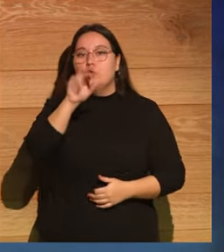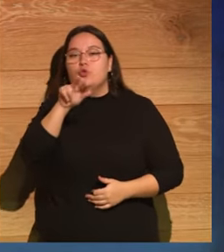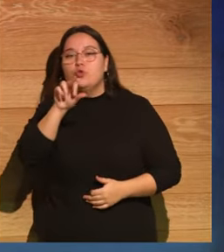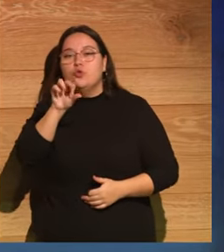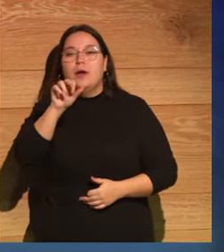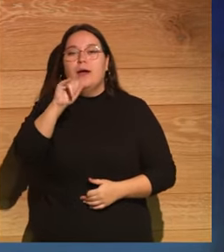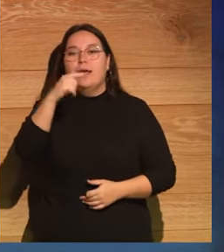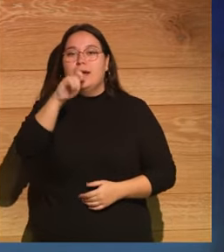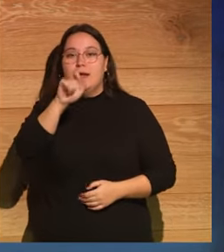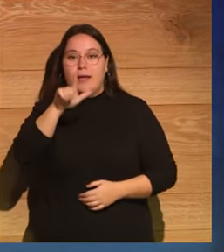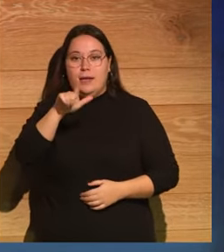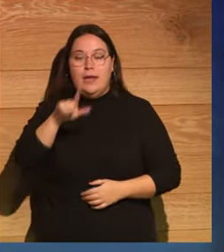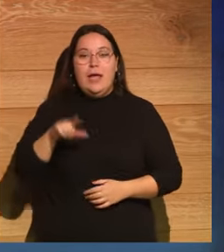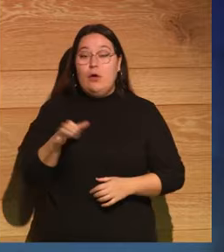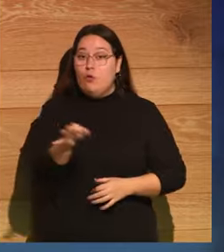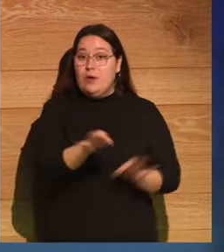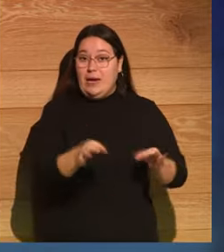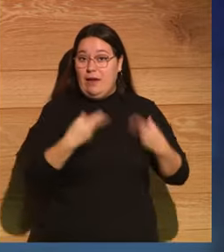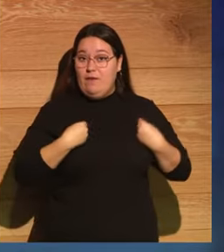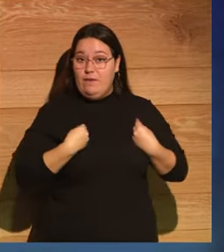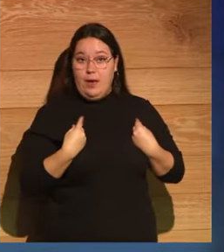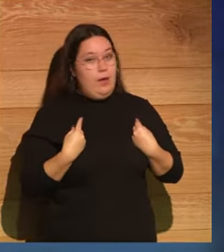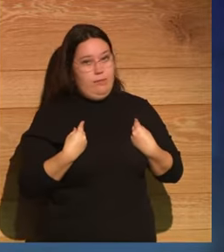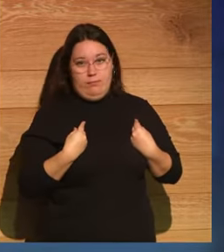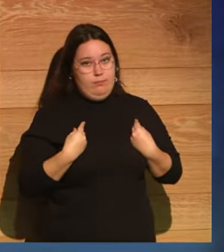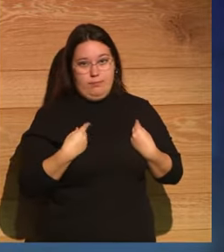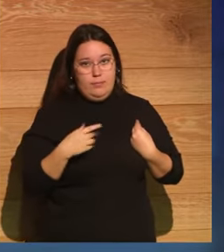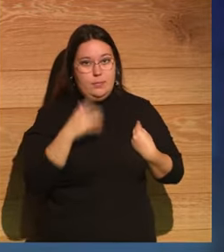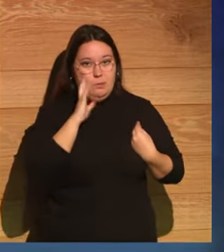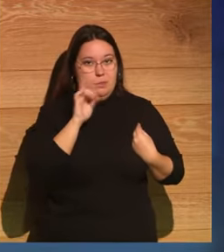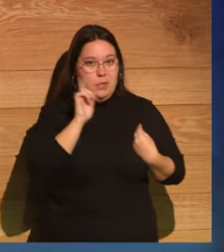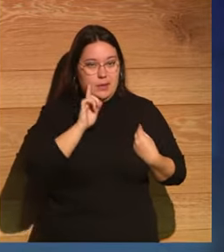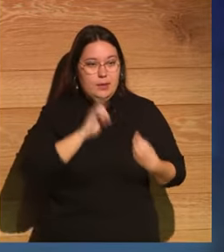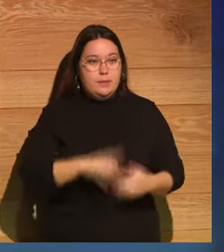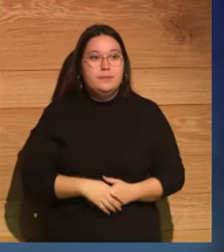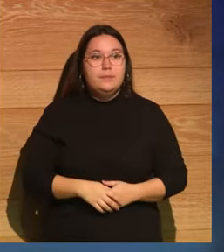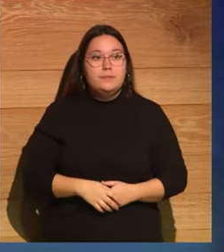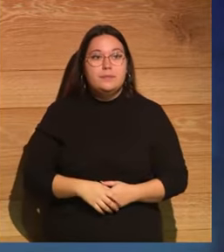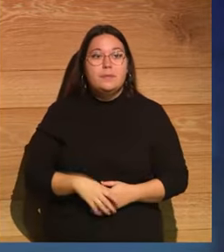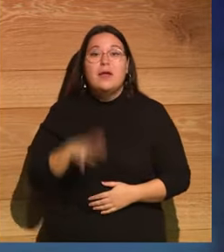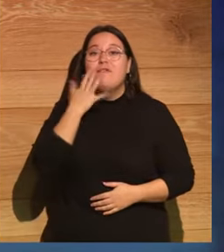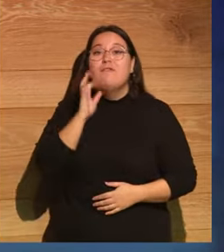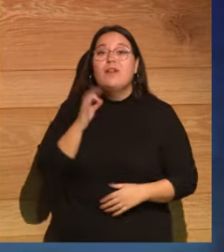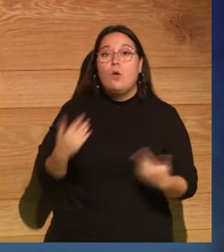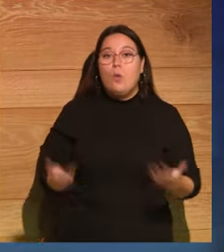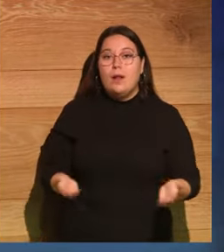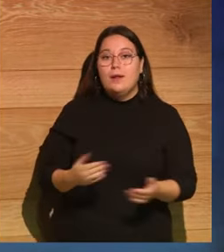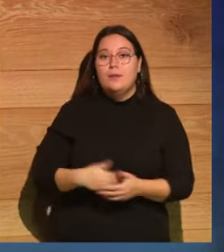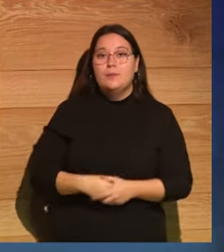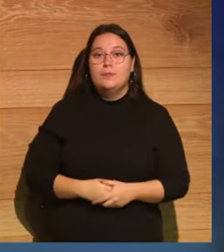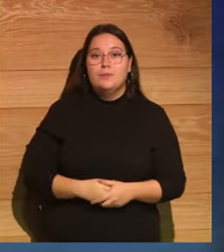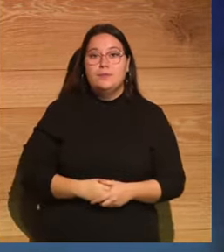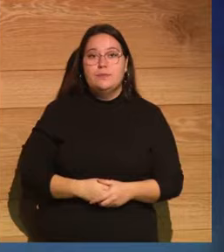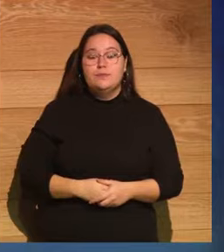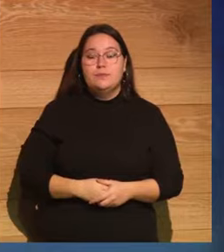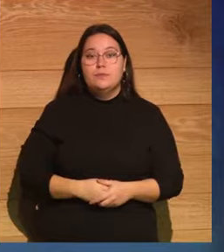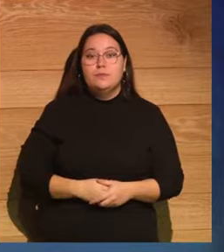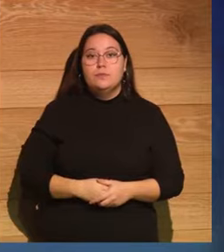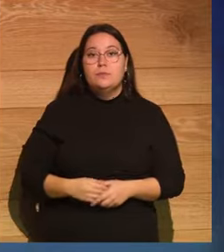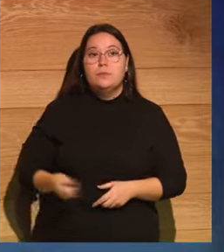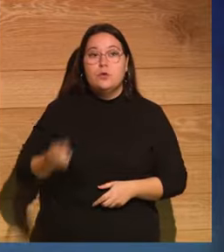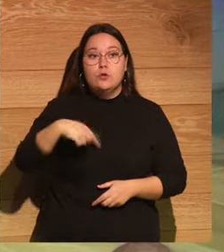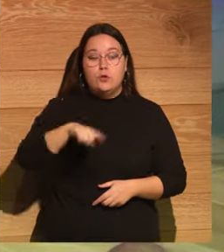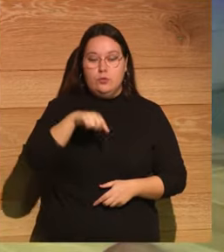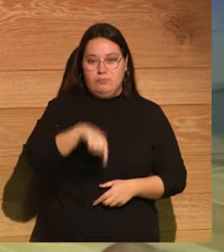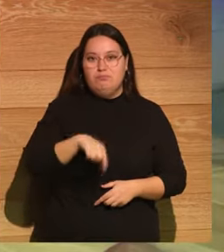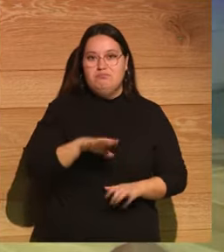desierta, que sepamos, que sepamos. Bueno, bueno. Y la verdad es que vamos a